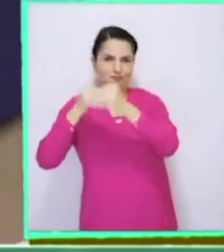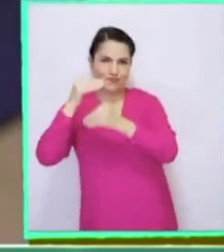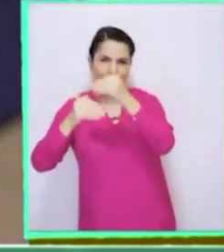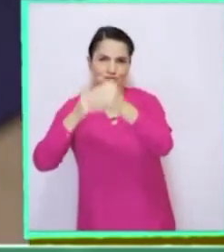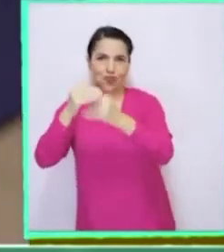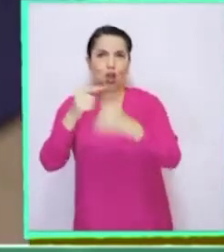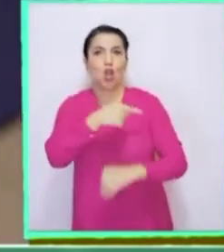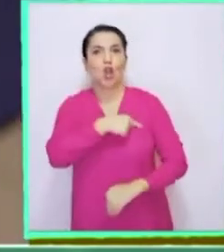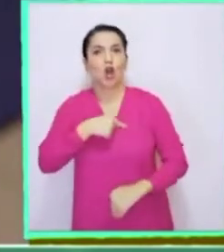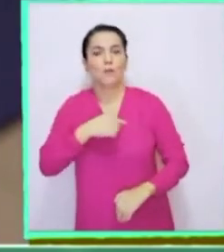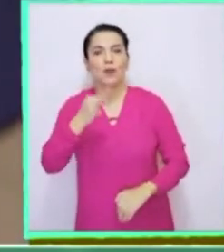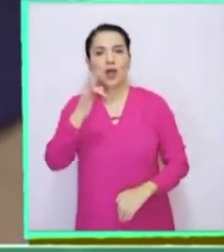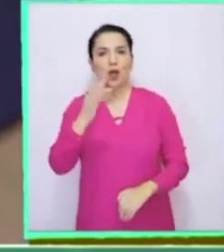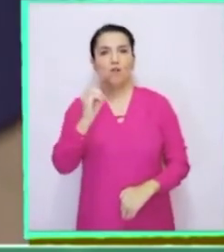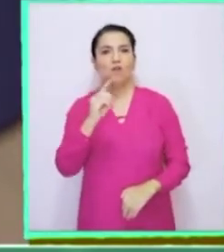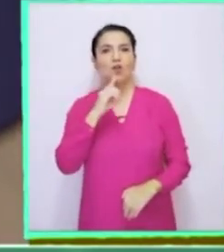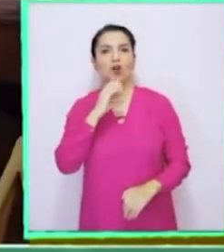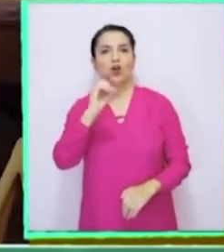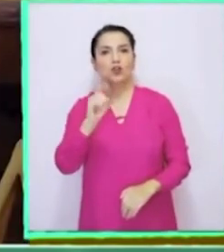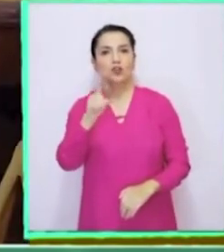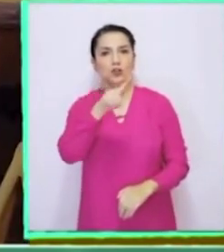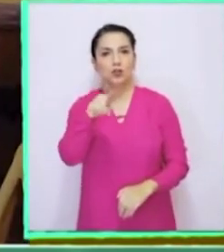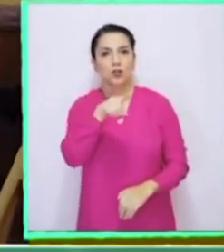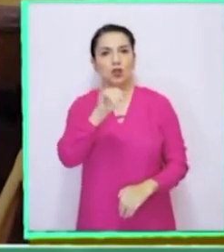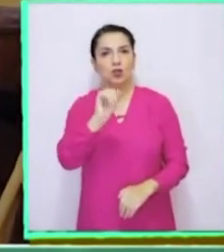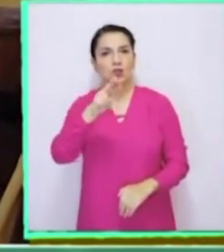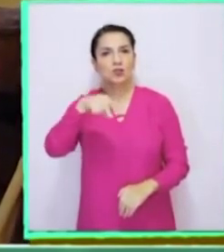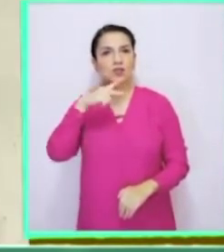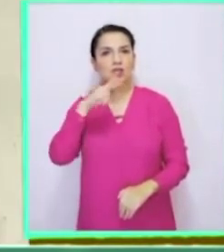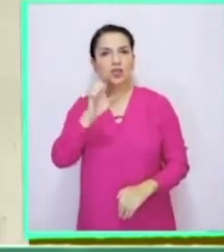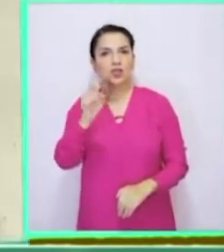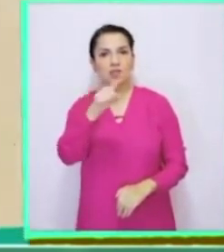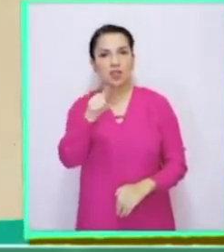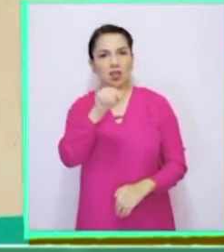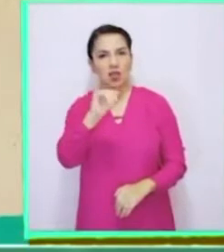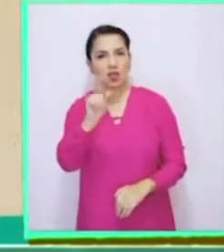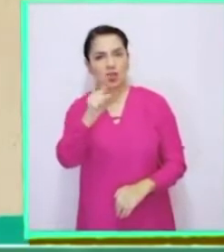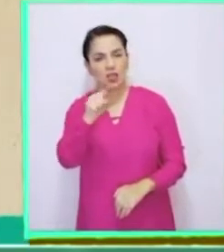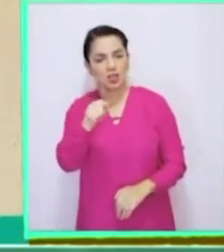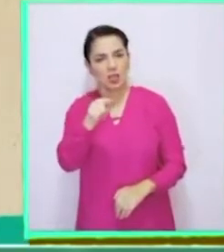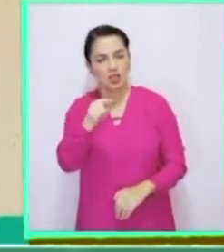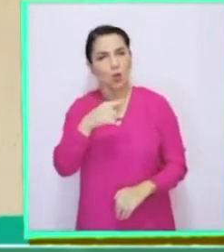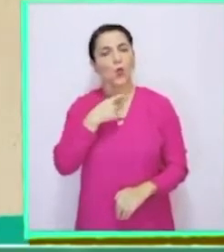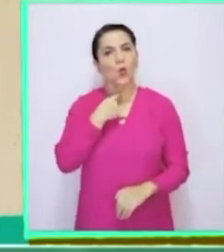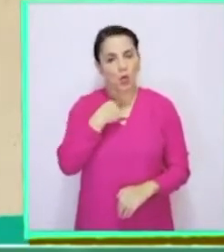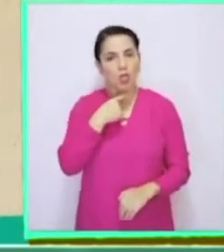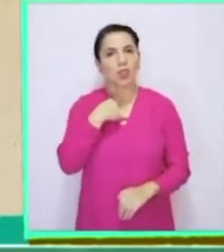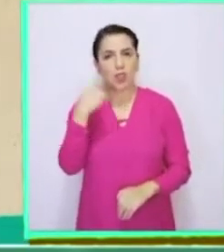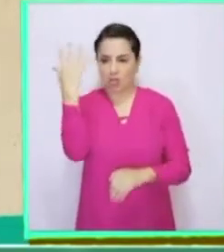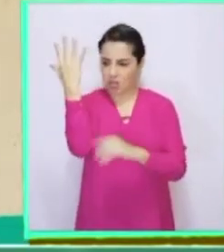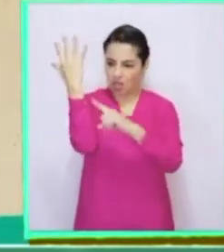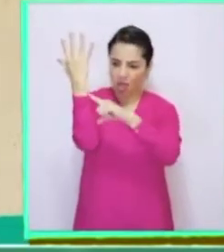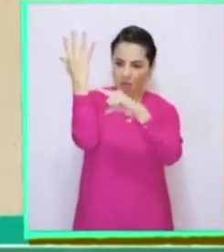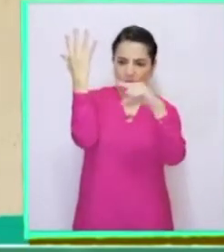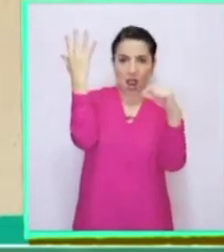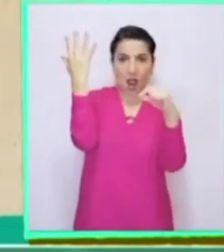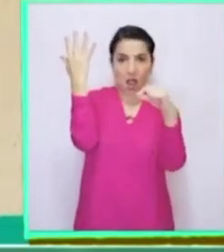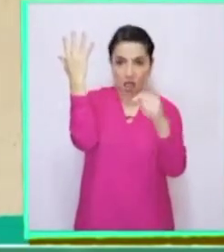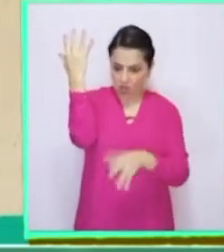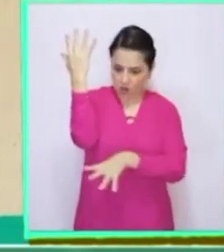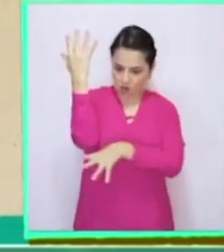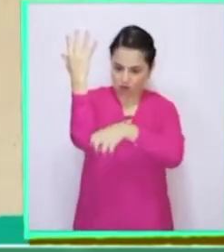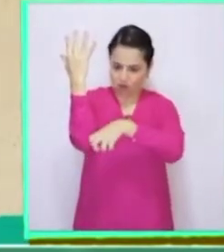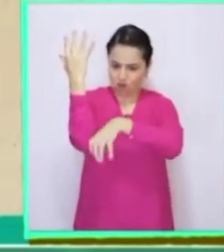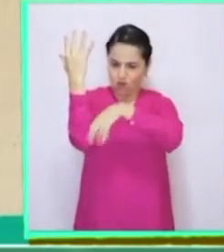fotosíntesis. ¡Miren qué interesante! Entonces, en las hojas se va a fabricar el alimento